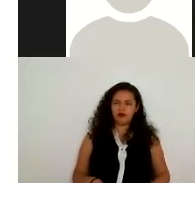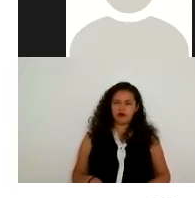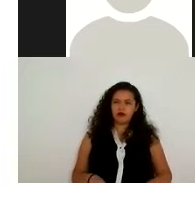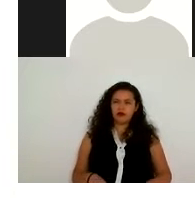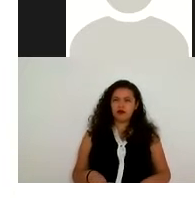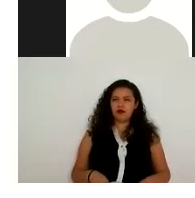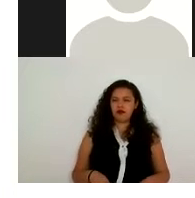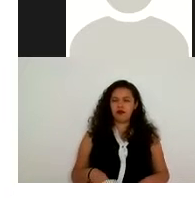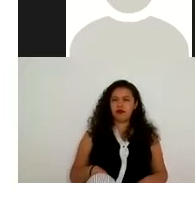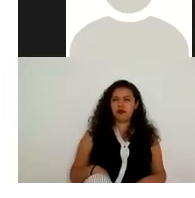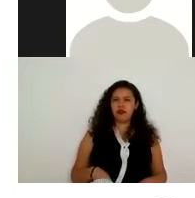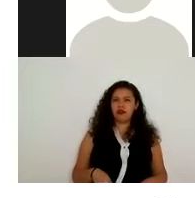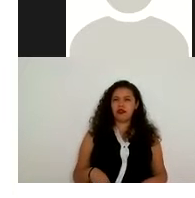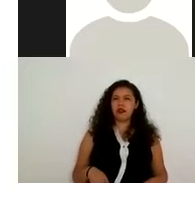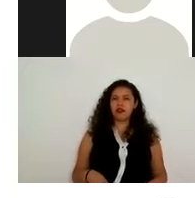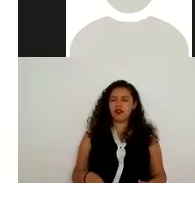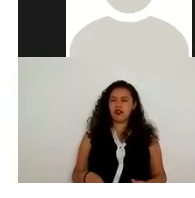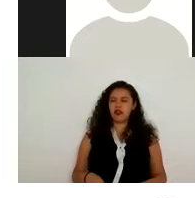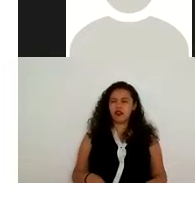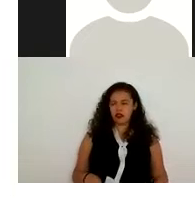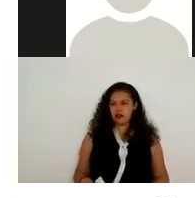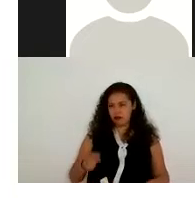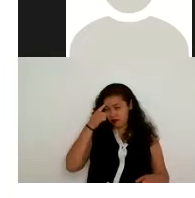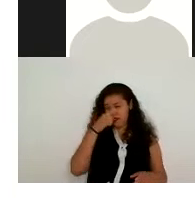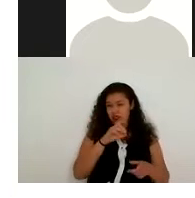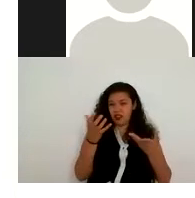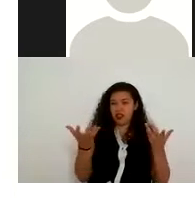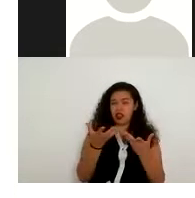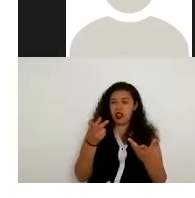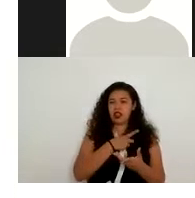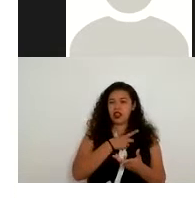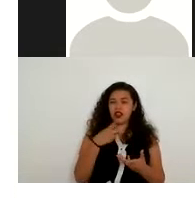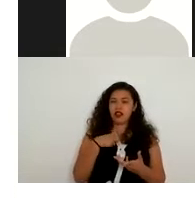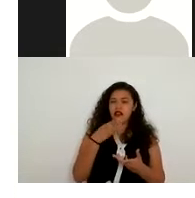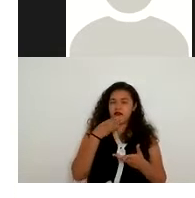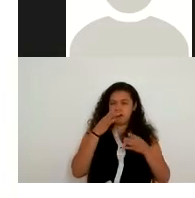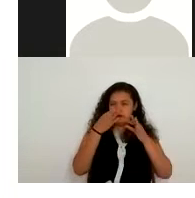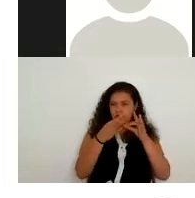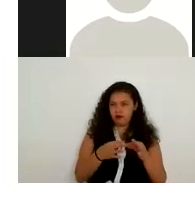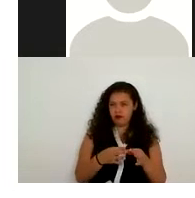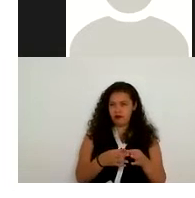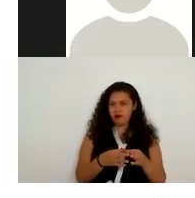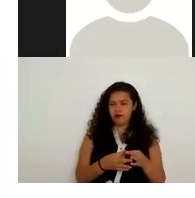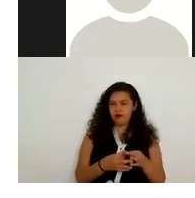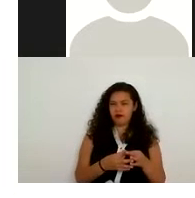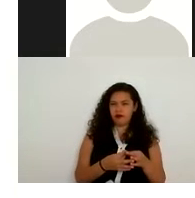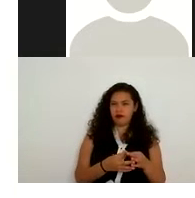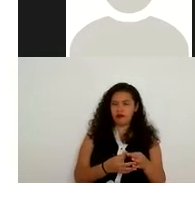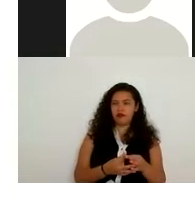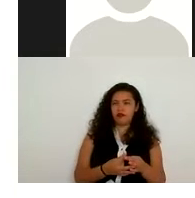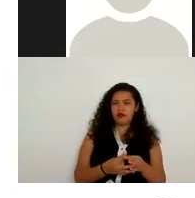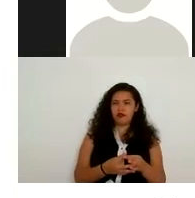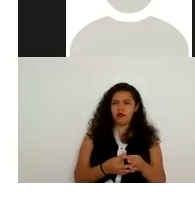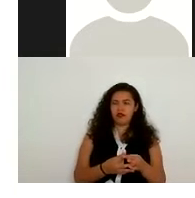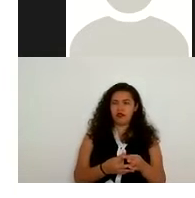ya tiene debidamente definida esto se trata del tema de licitud todo tratamiento no debe contravenir ninguna